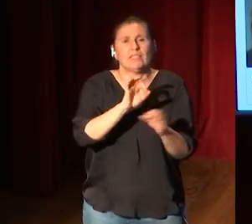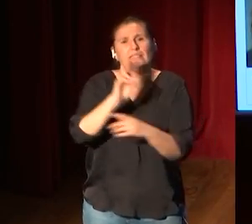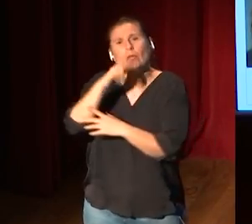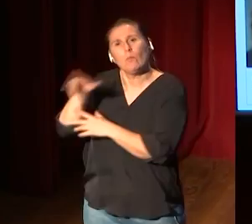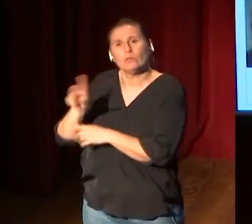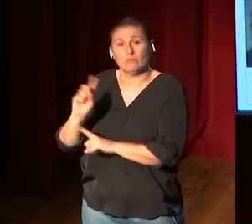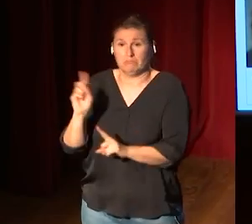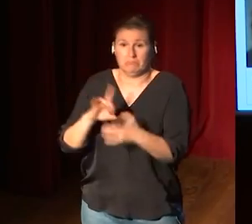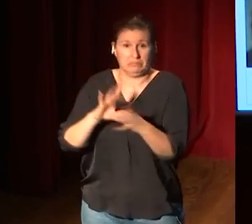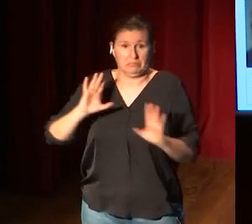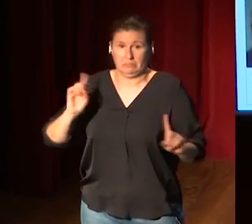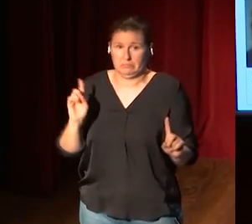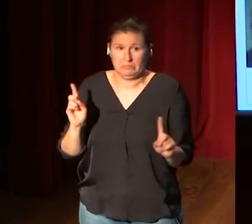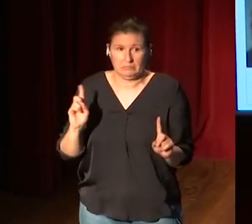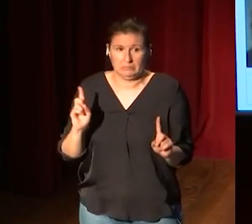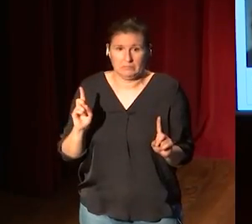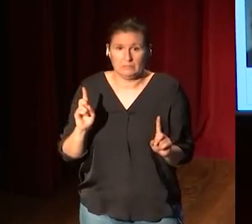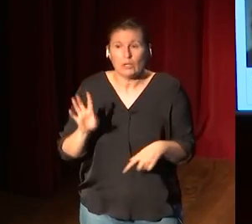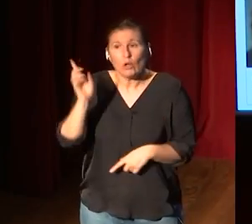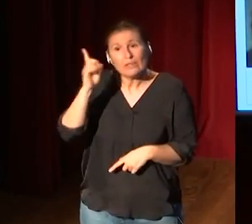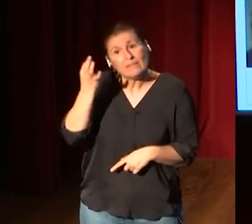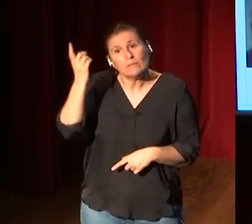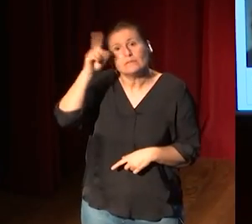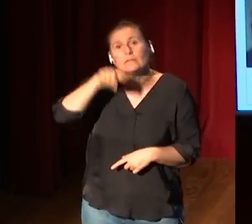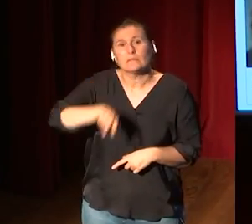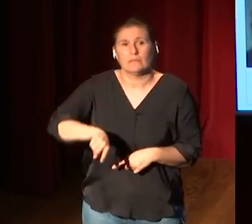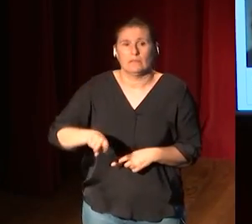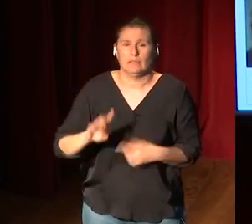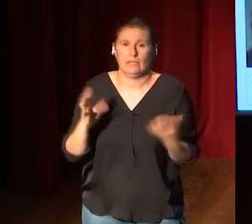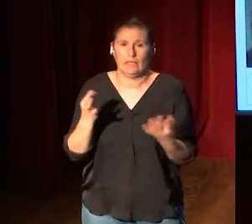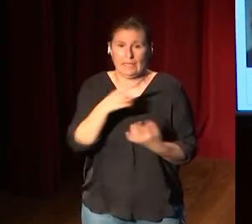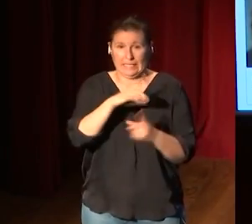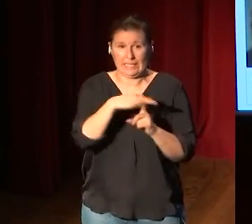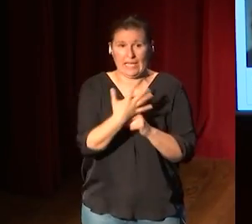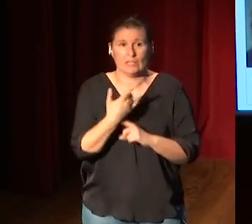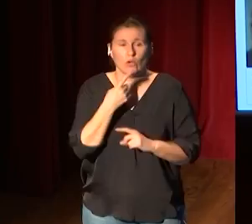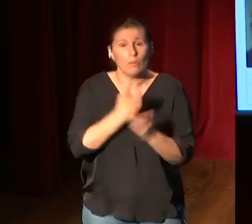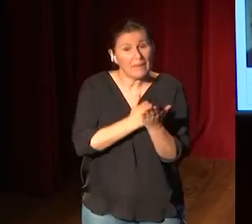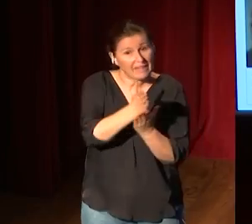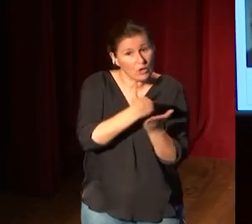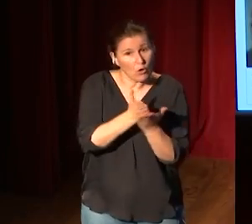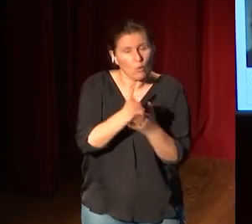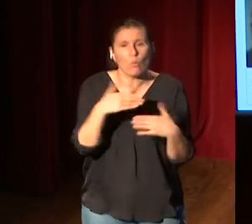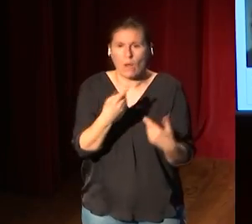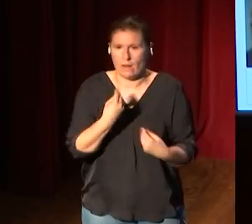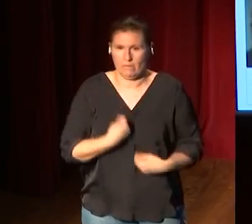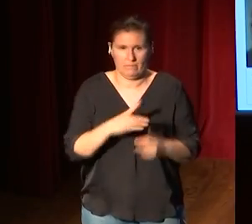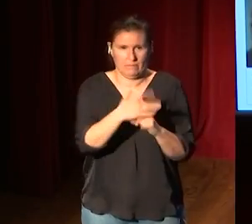pues para nada pero que sepamos que en este caso el medio que es Google